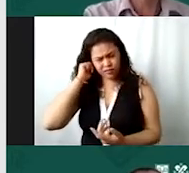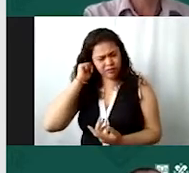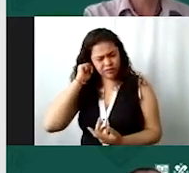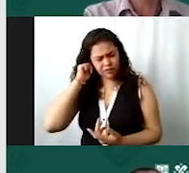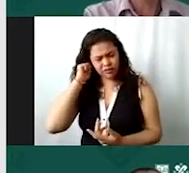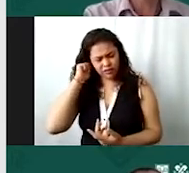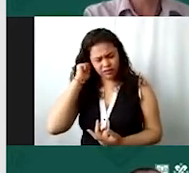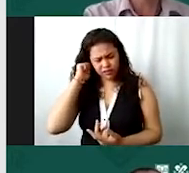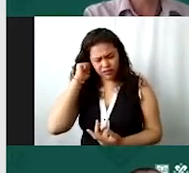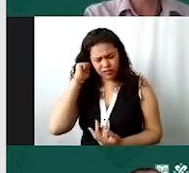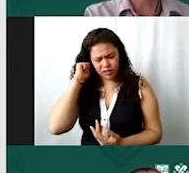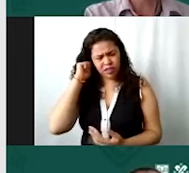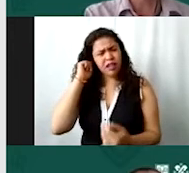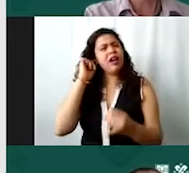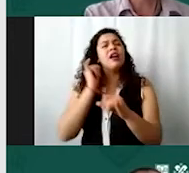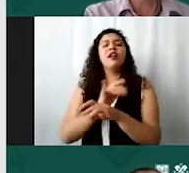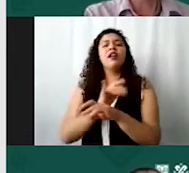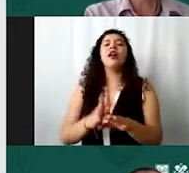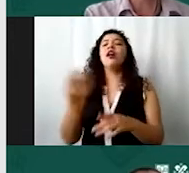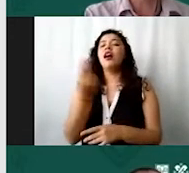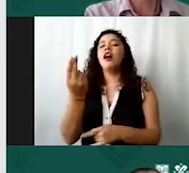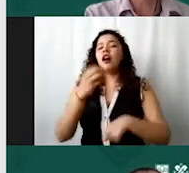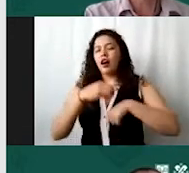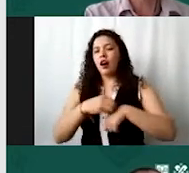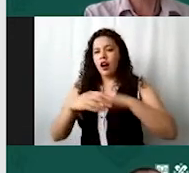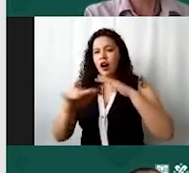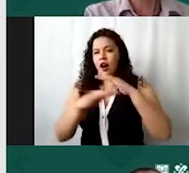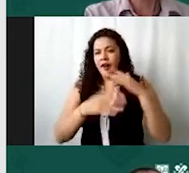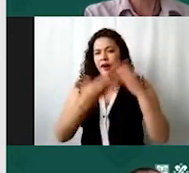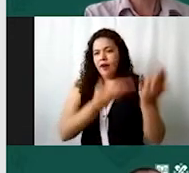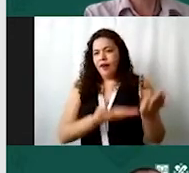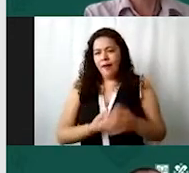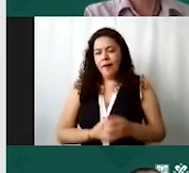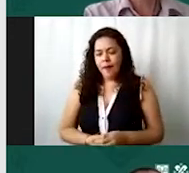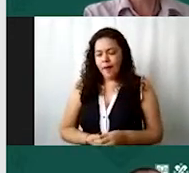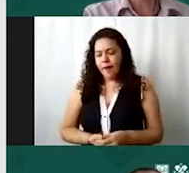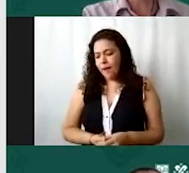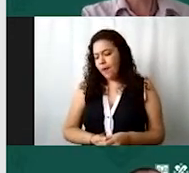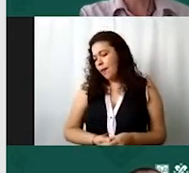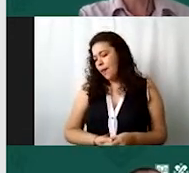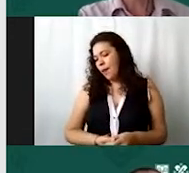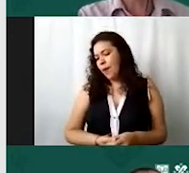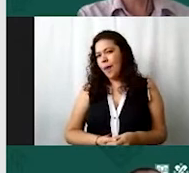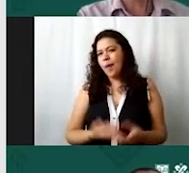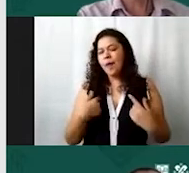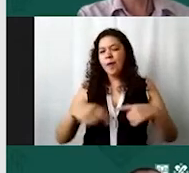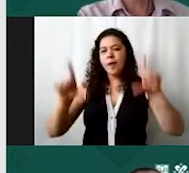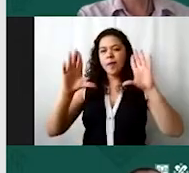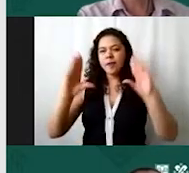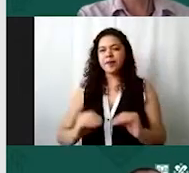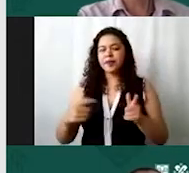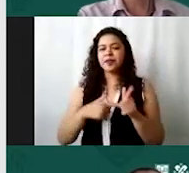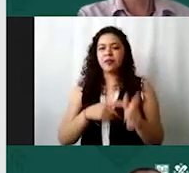traigan esta parte que les estoy mostrando voy a dejar de compartir seguimos con la